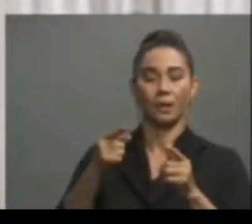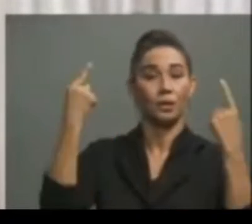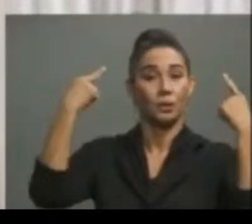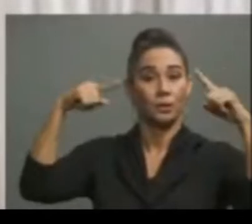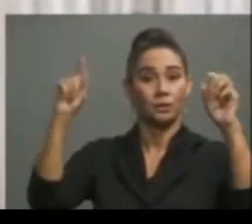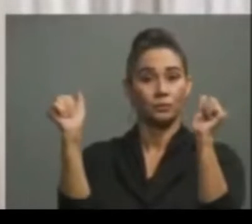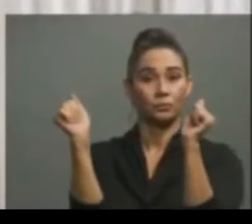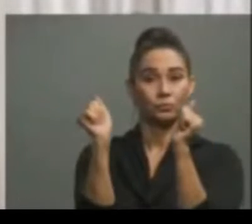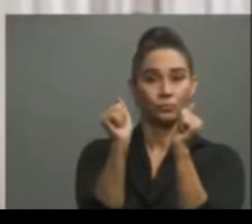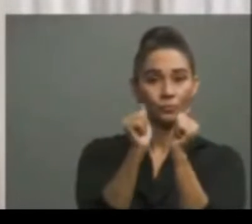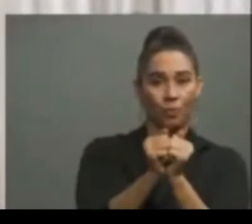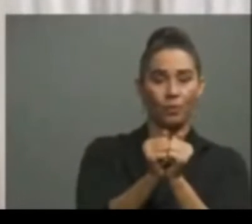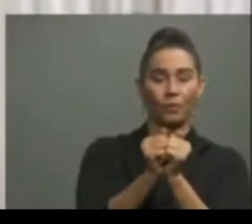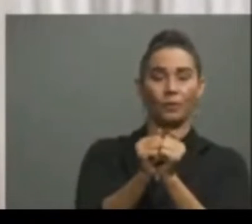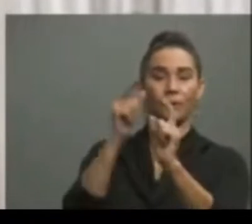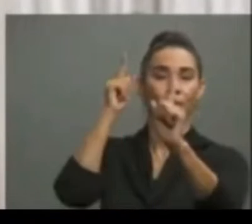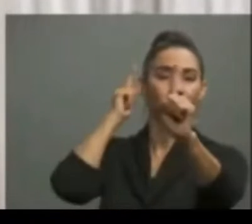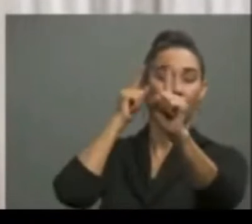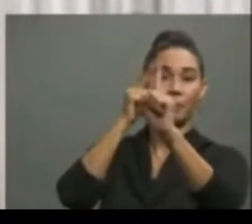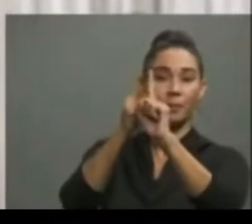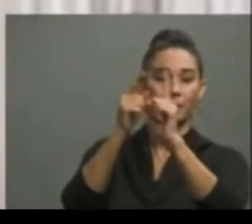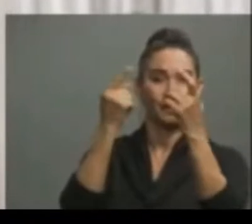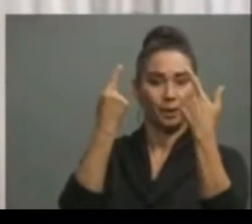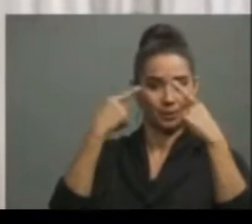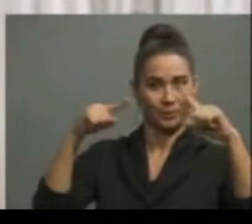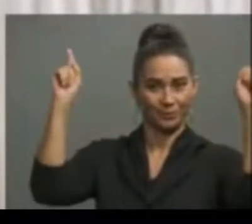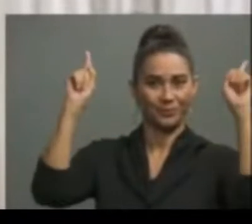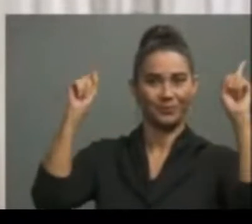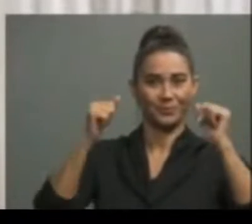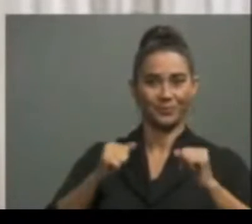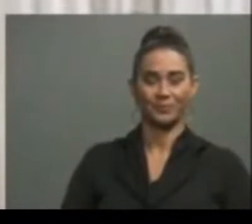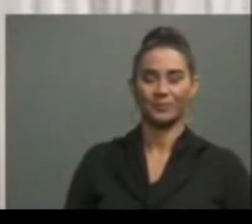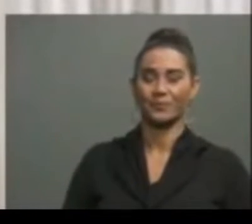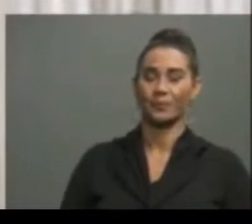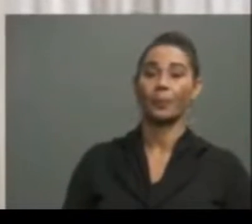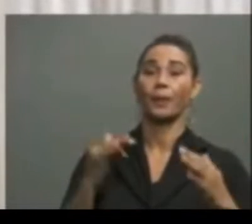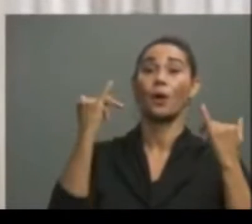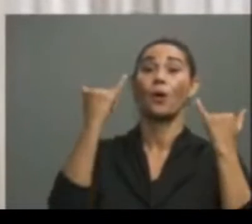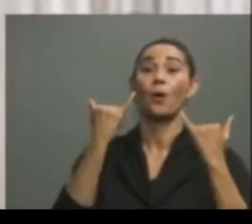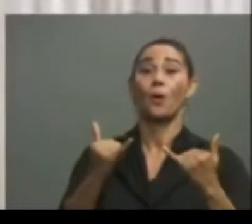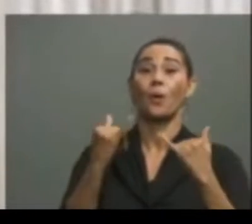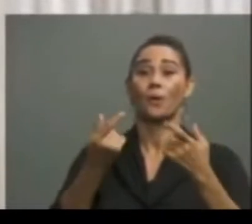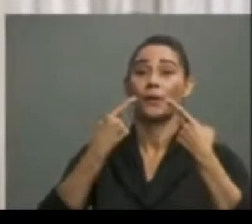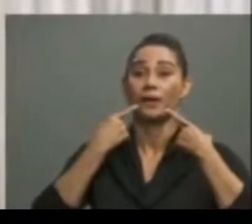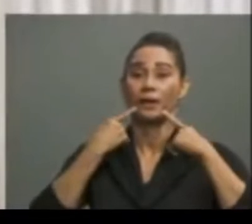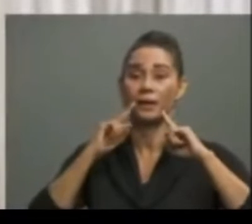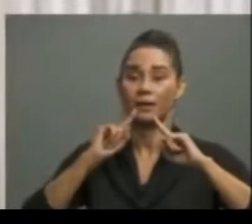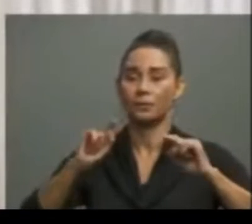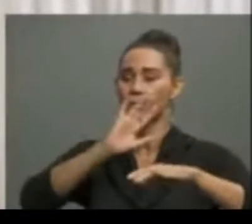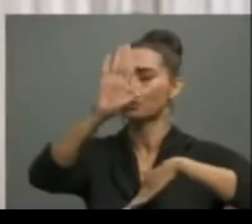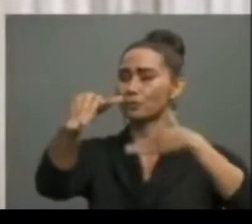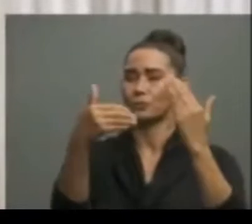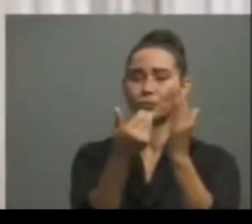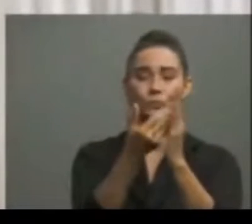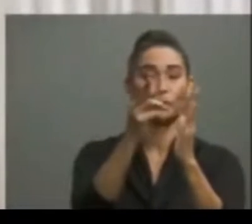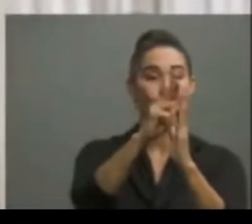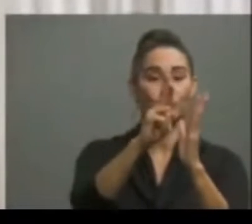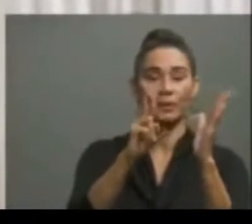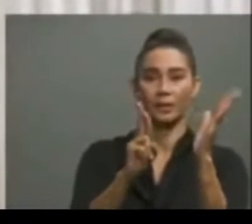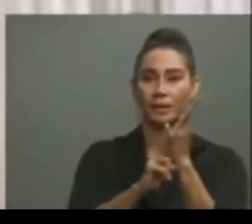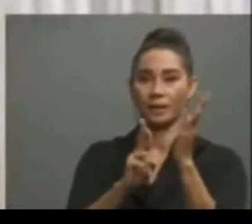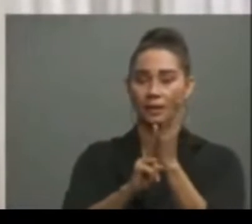colectivo y una meta conquistada. Por eso, les anuncio que desde hoy, todas las medidas